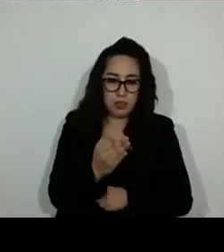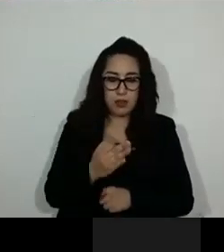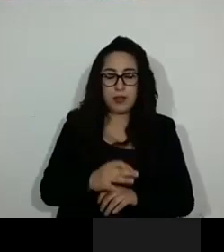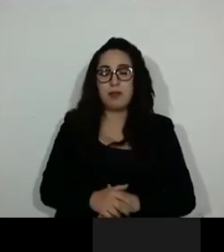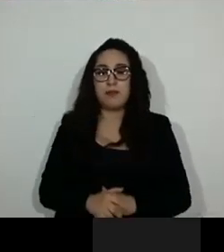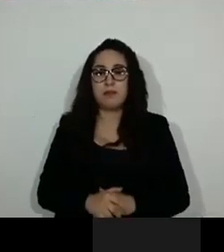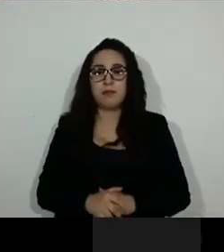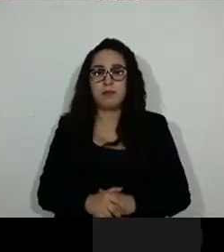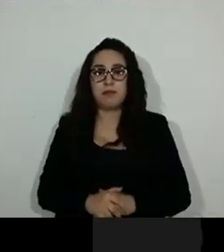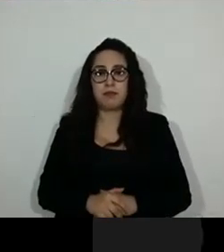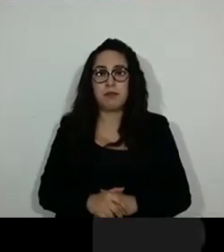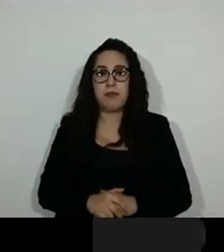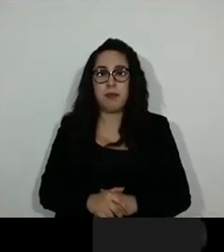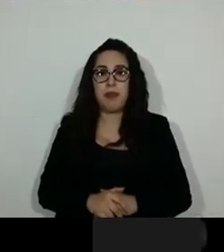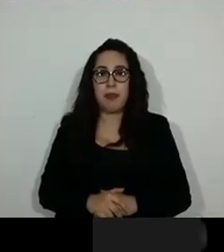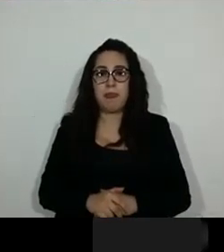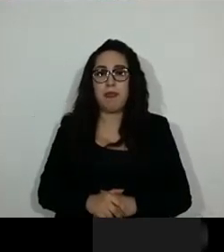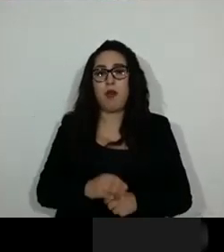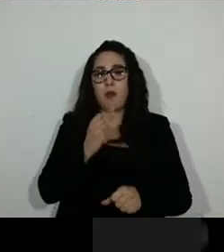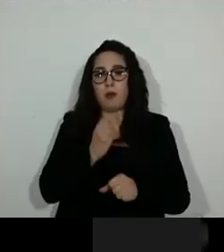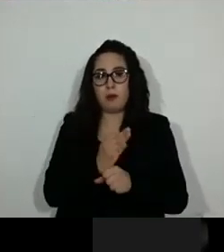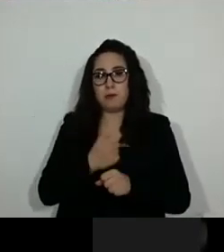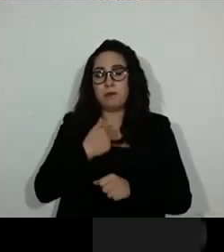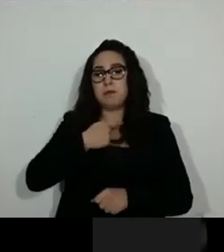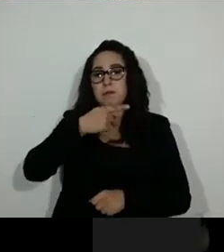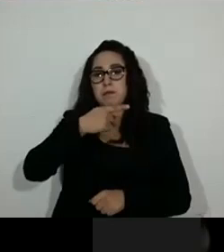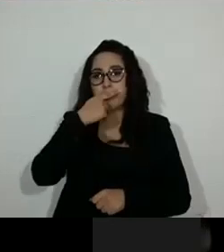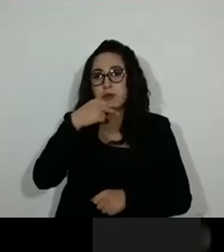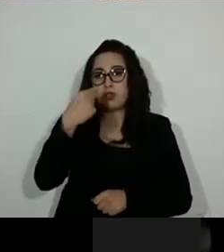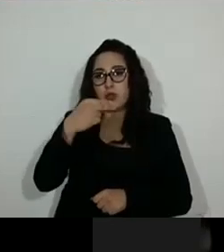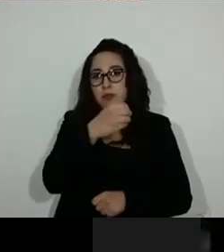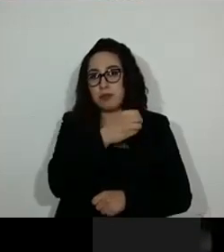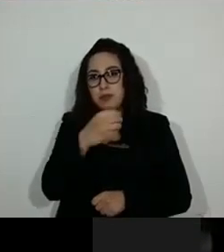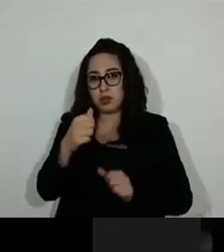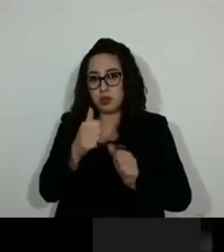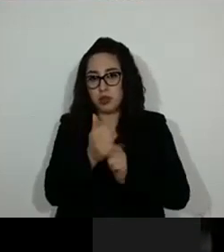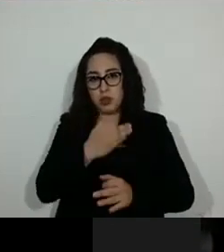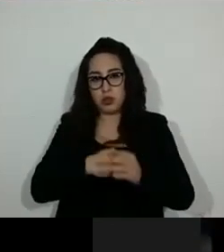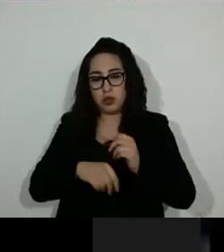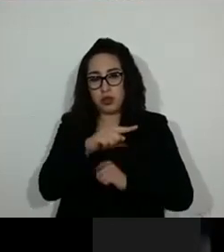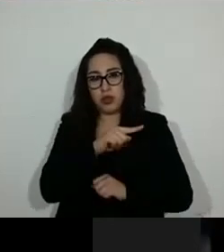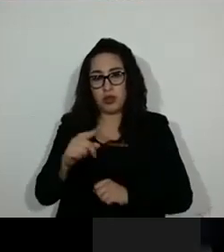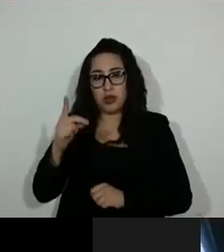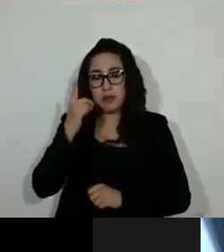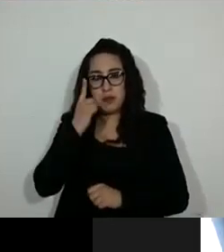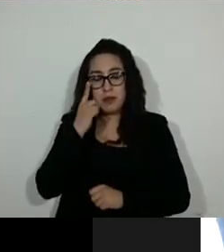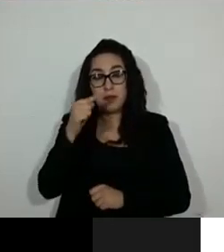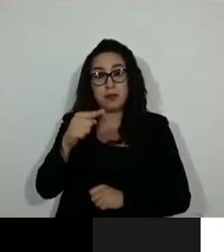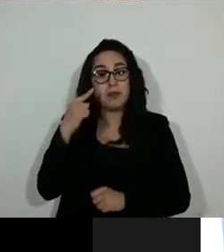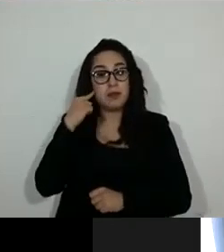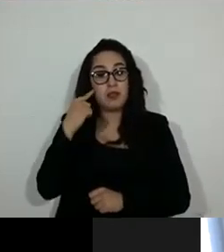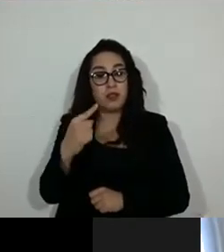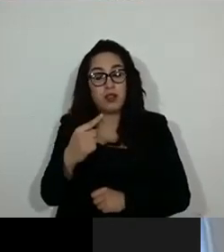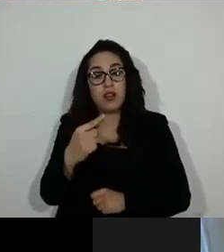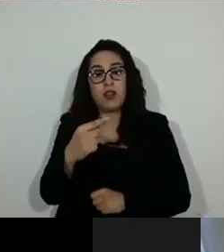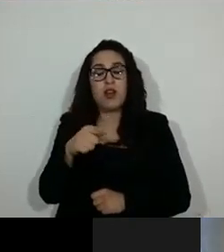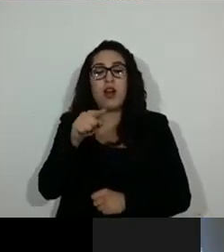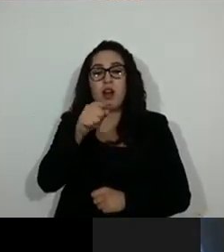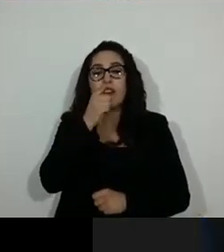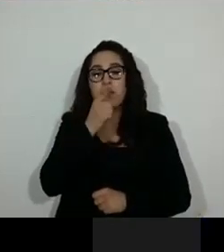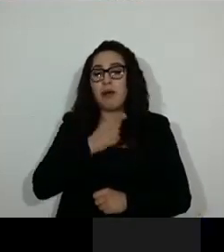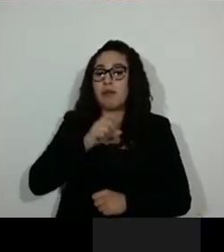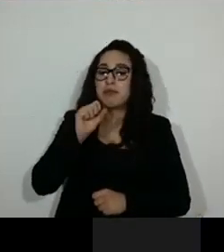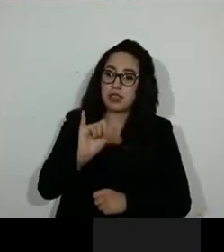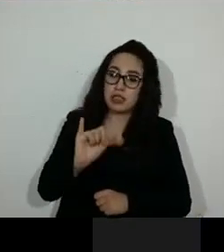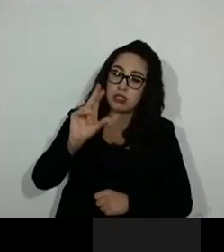por lo que se hará mención de los nombres de cada una de las diputadas y diputados integrantes de esta comisión, quienes deberán expresar el sentido de su